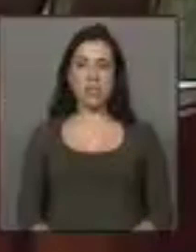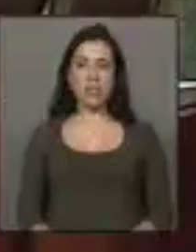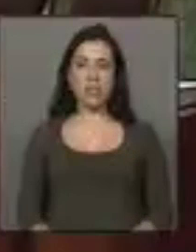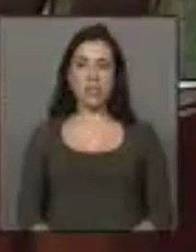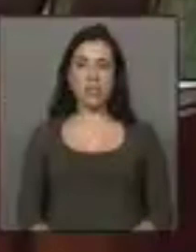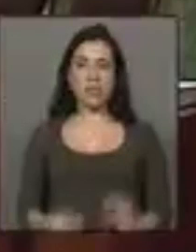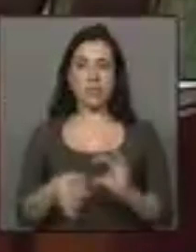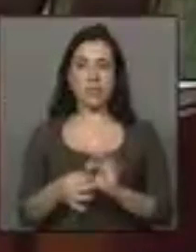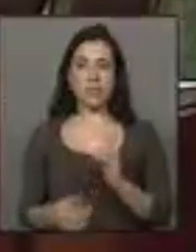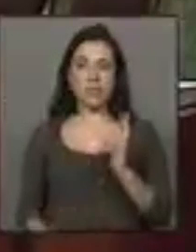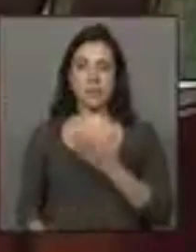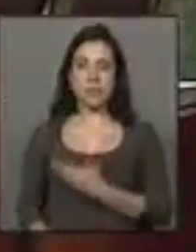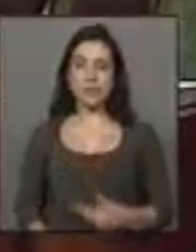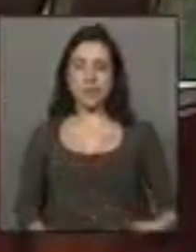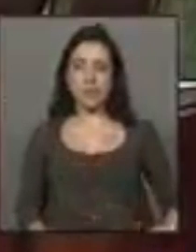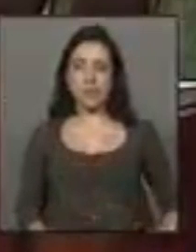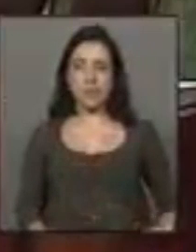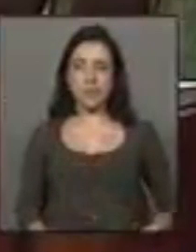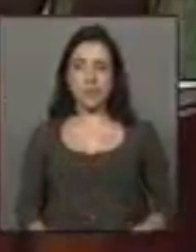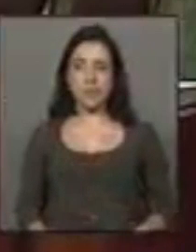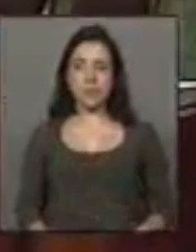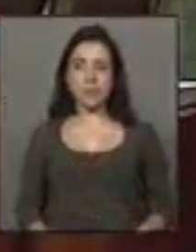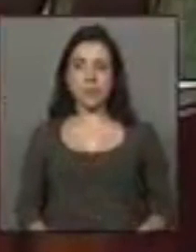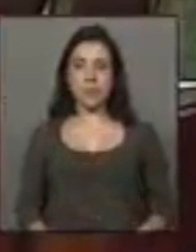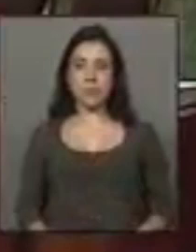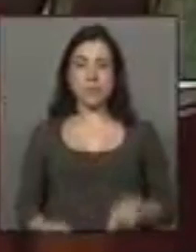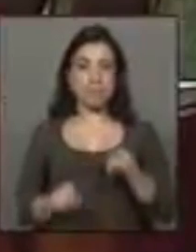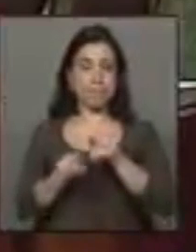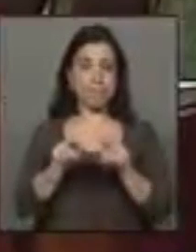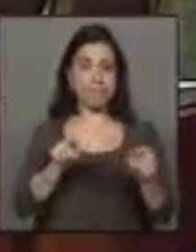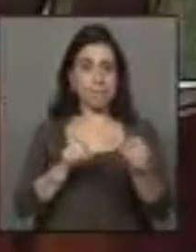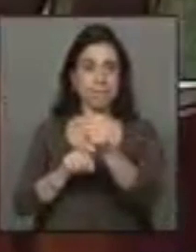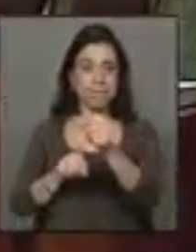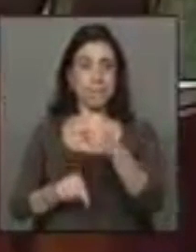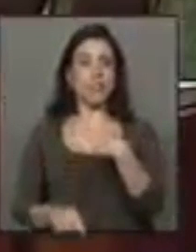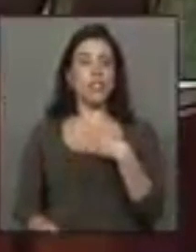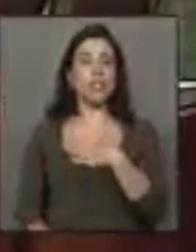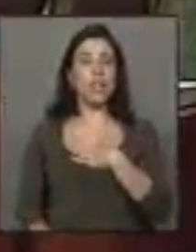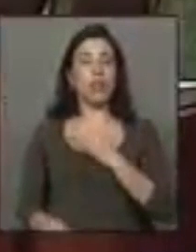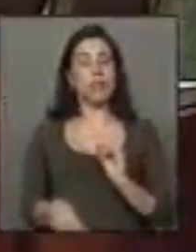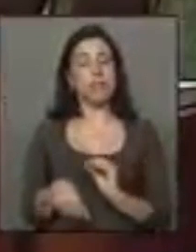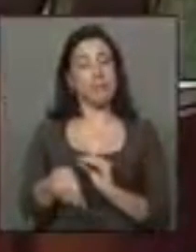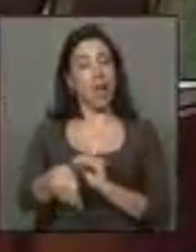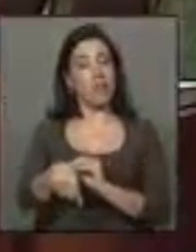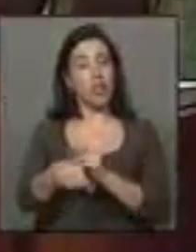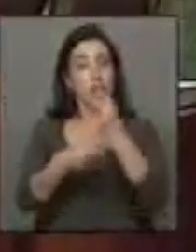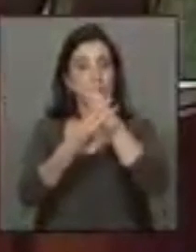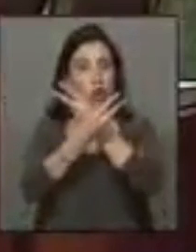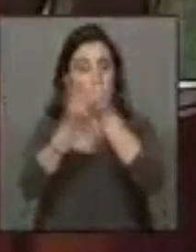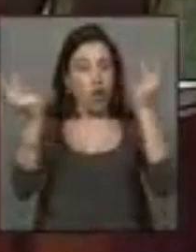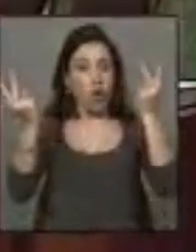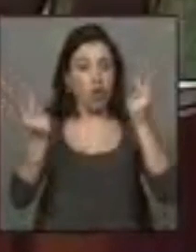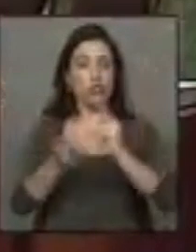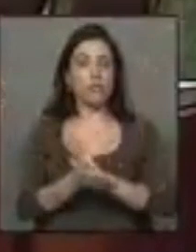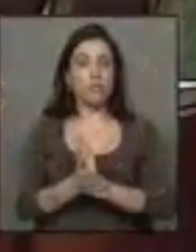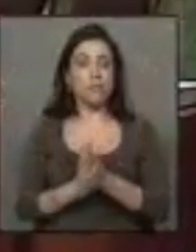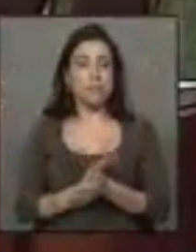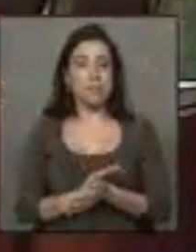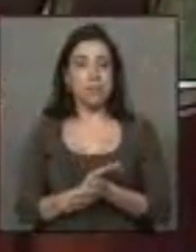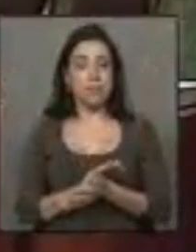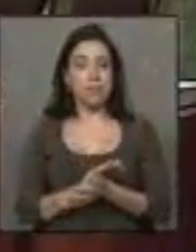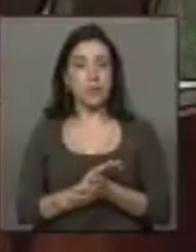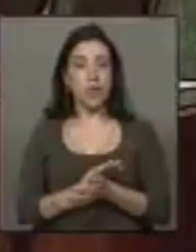Gracias señor Presidente. Por su intermedio quiero comunicar y poner en conocimiento a